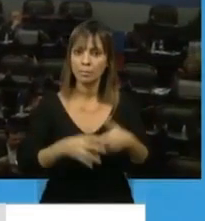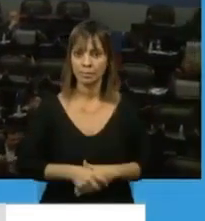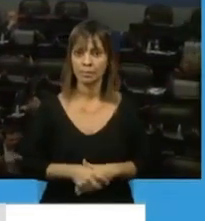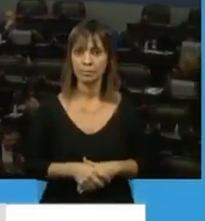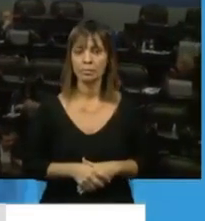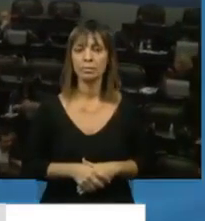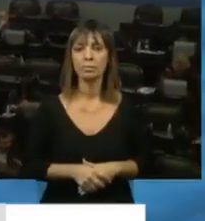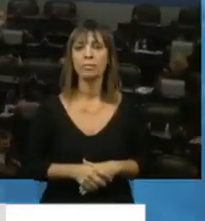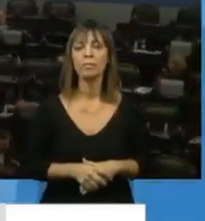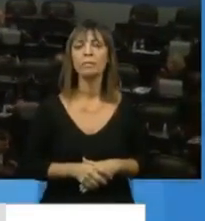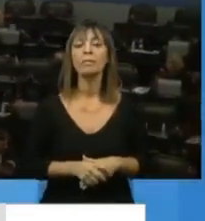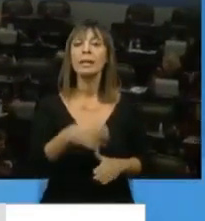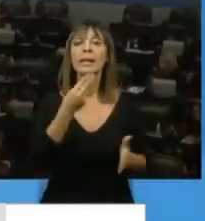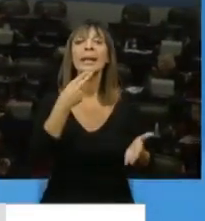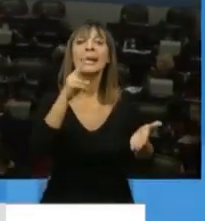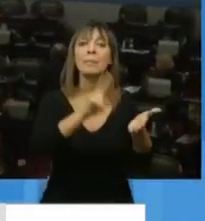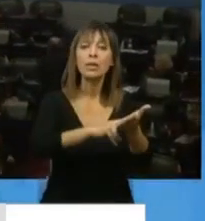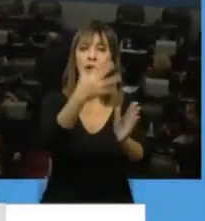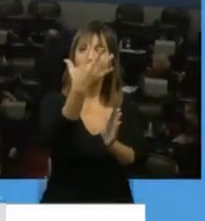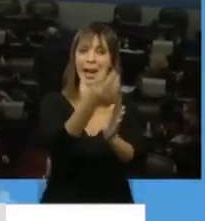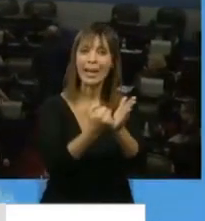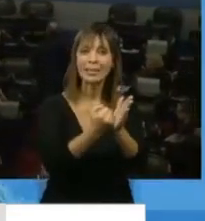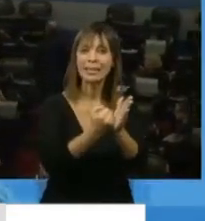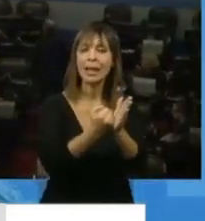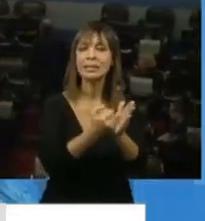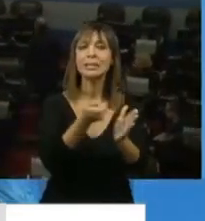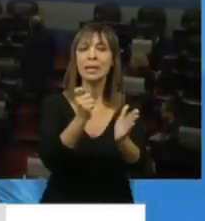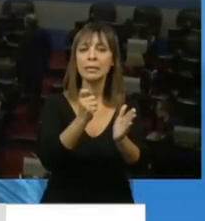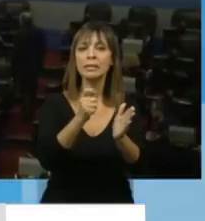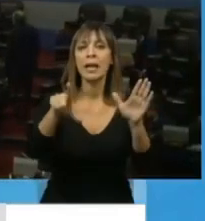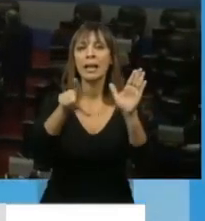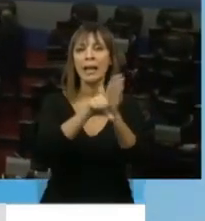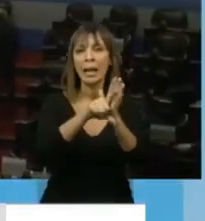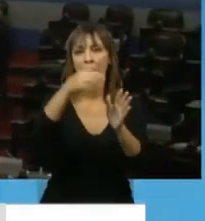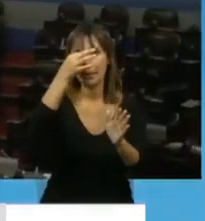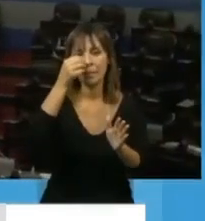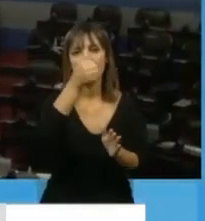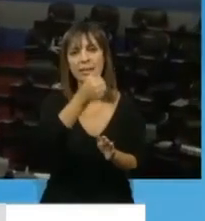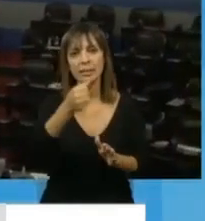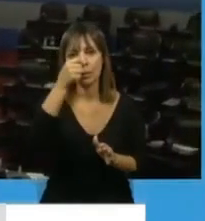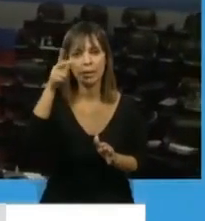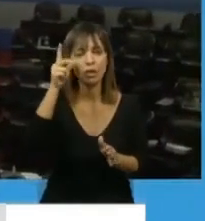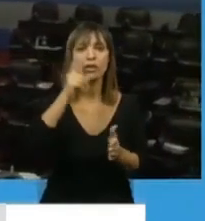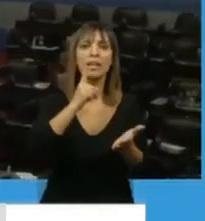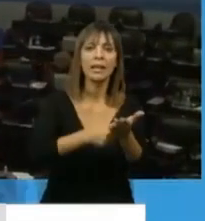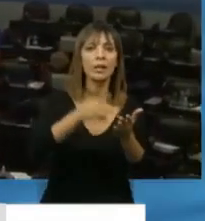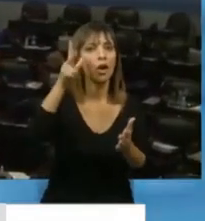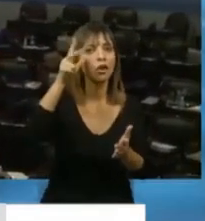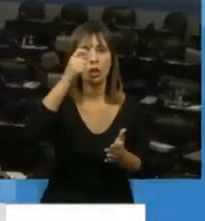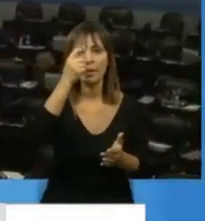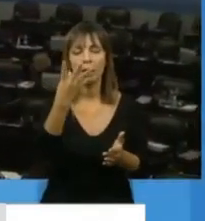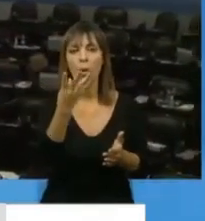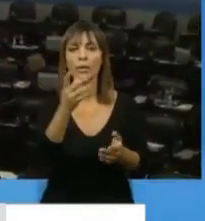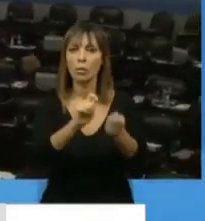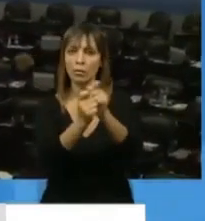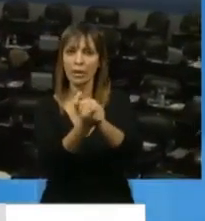Quedan exentas del impuesto a las ganancias Ley 20.628, texto ordenado por decreto 824-2019 y sus